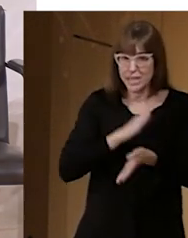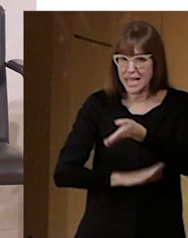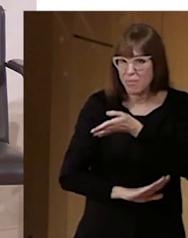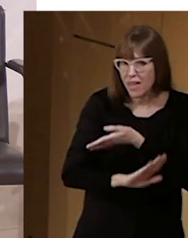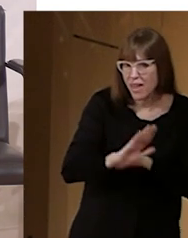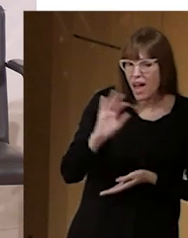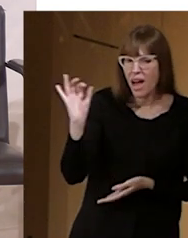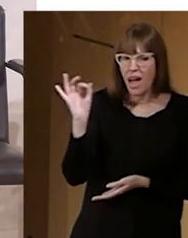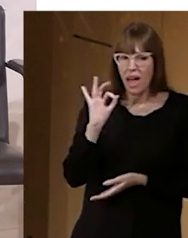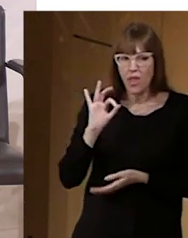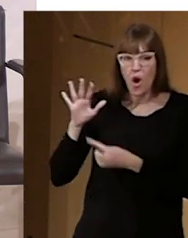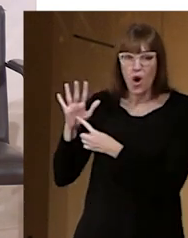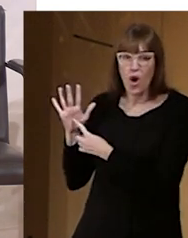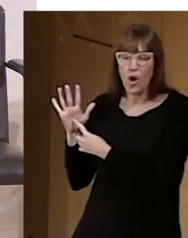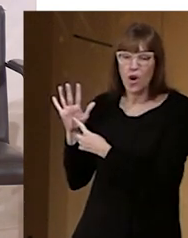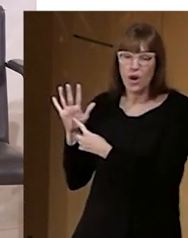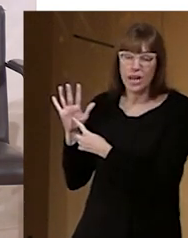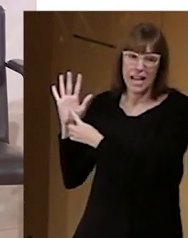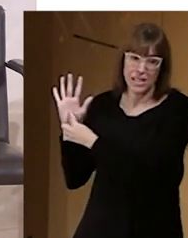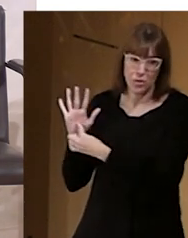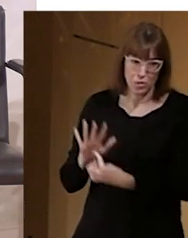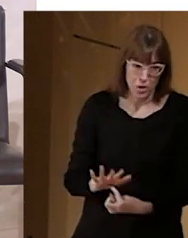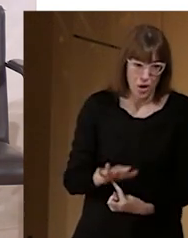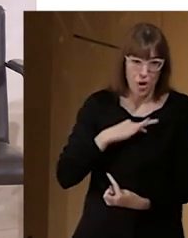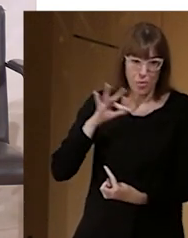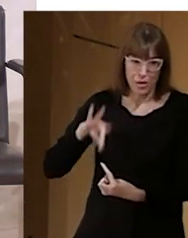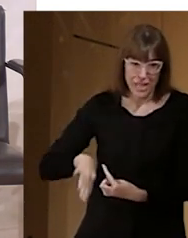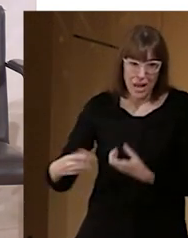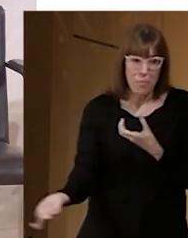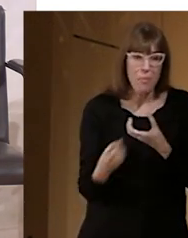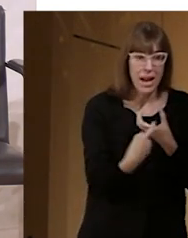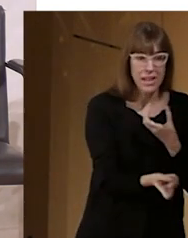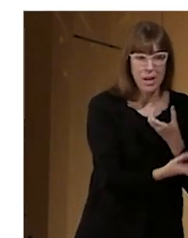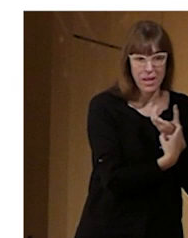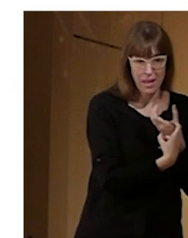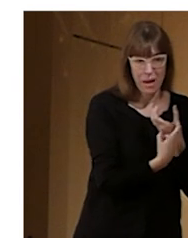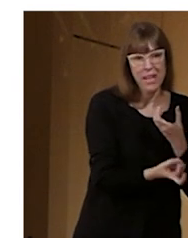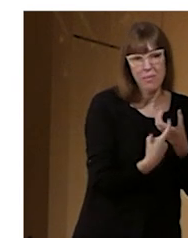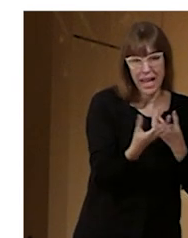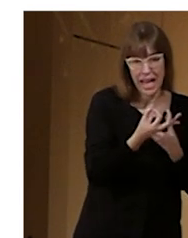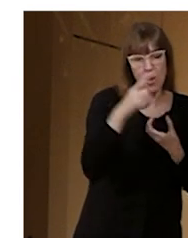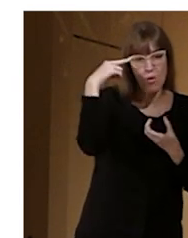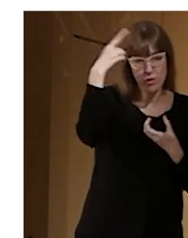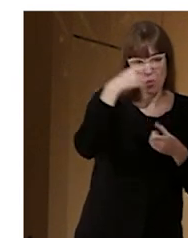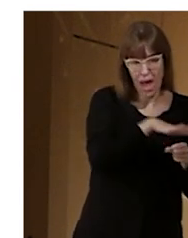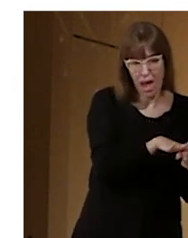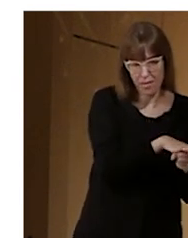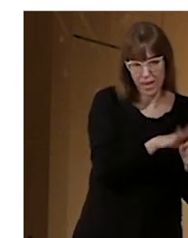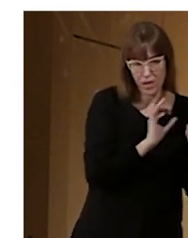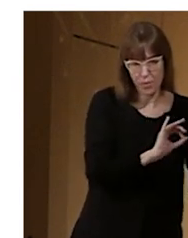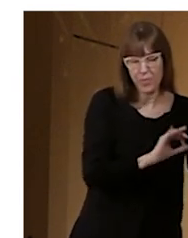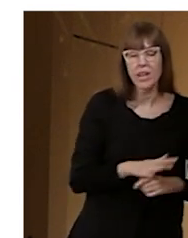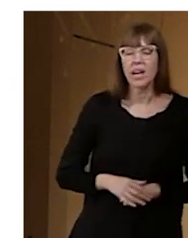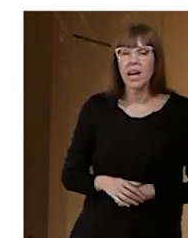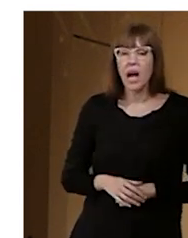discapacidad o en riesgo de exclusión en el ámbito de la cultura. Bien. Pues bueno, nos parecía importante empezar así,